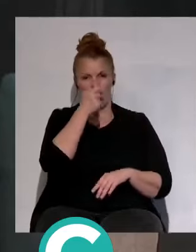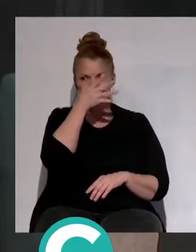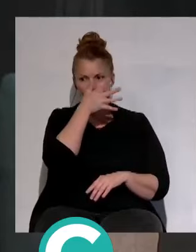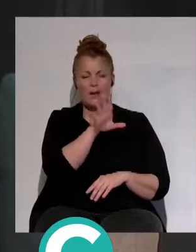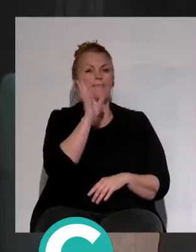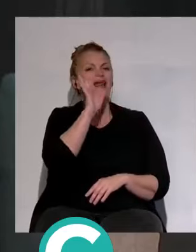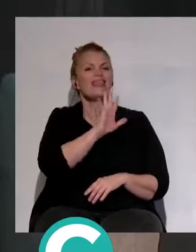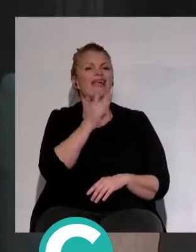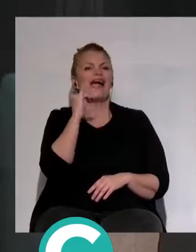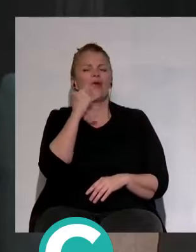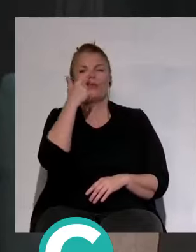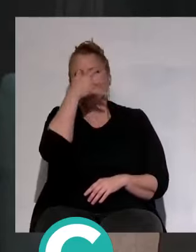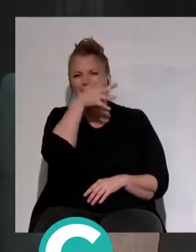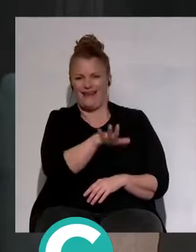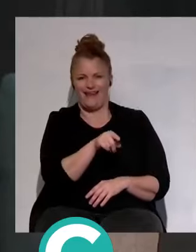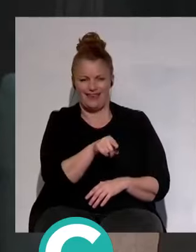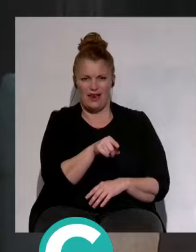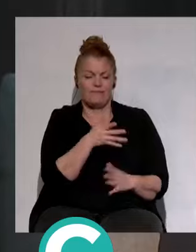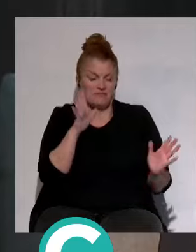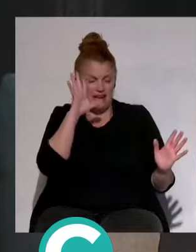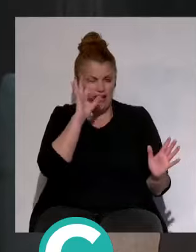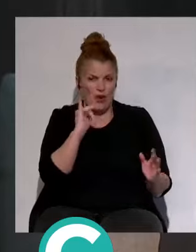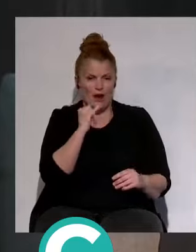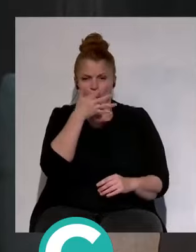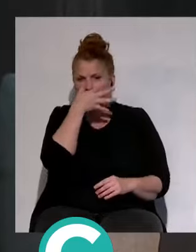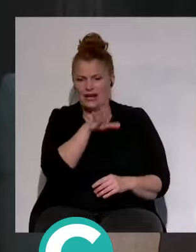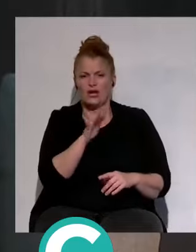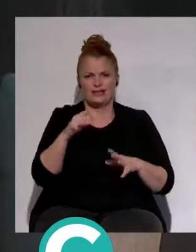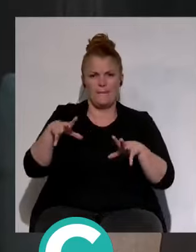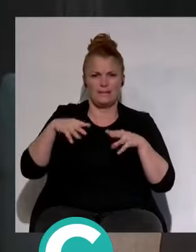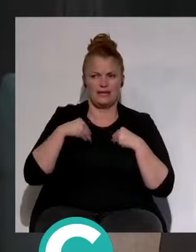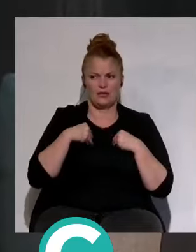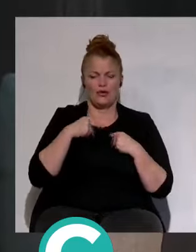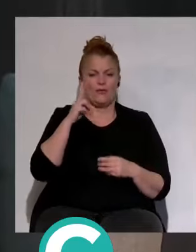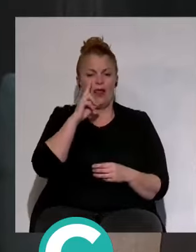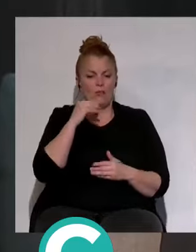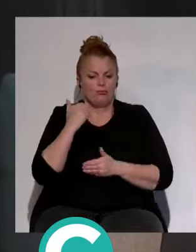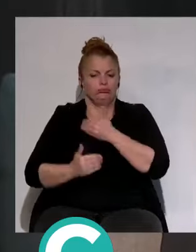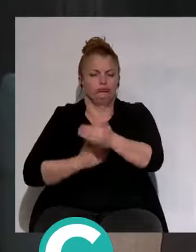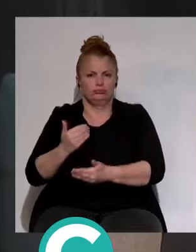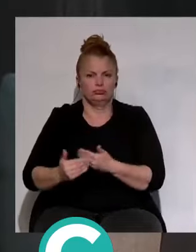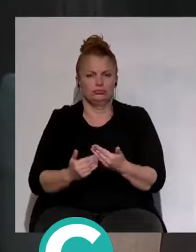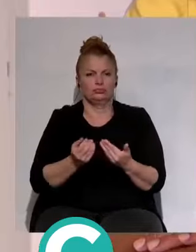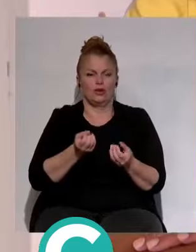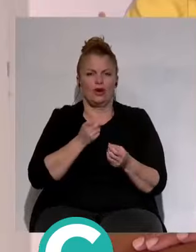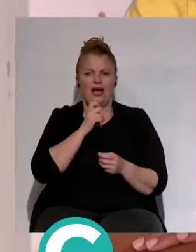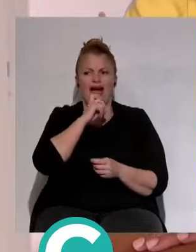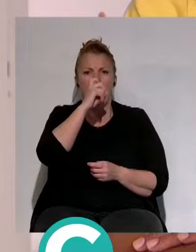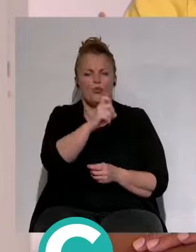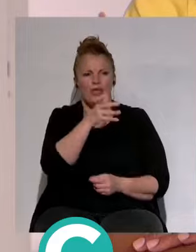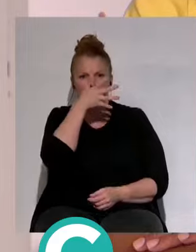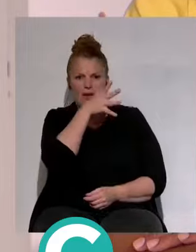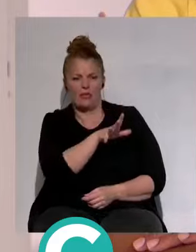una querella. Parece. Bueno, hay una querella que está admitida. Pues veremos su recorrido. Anuncia una demanda contra